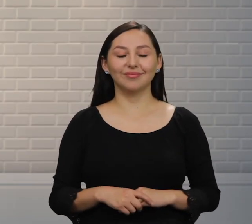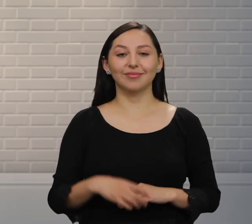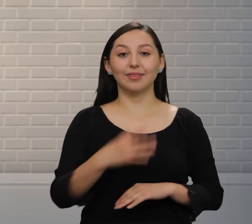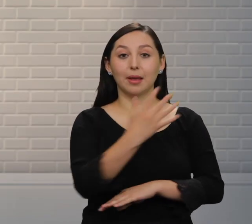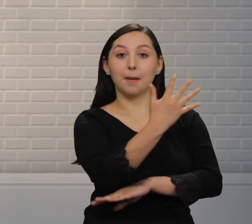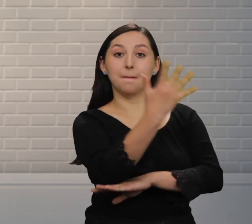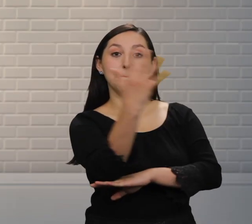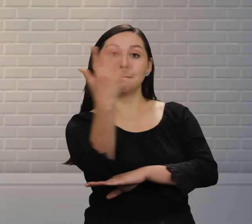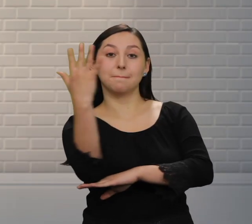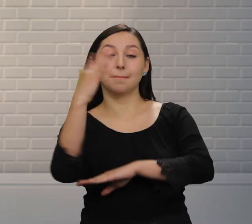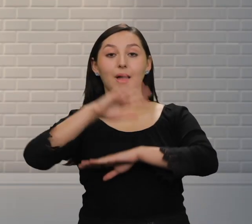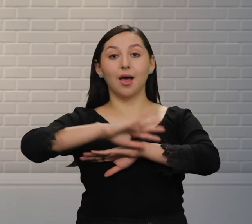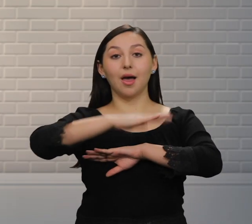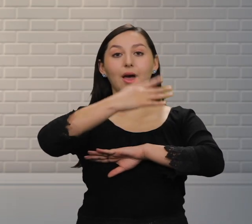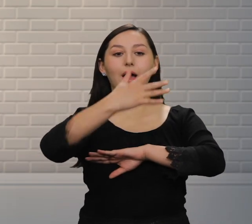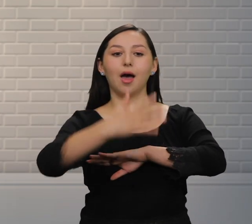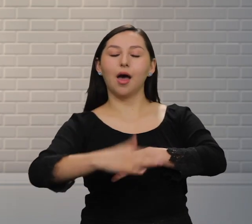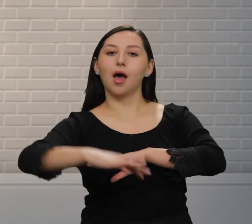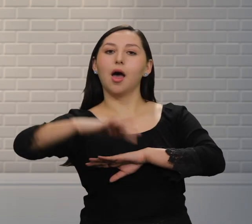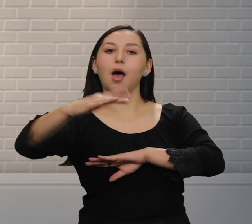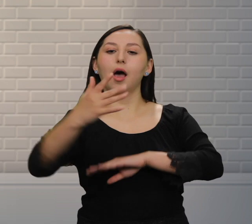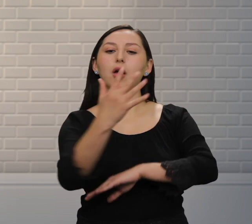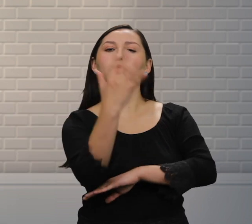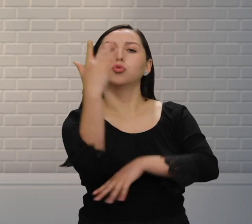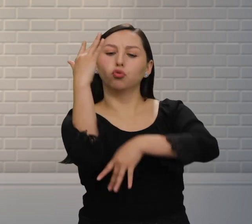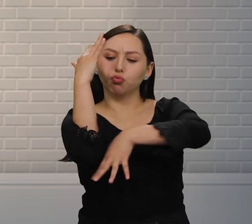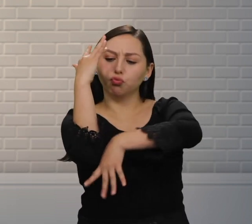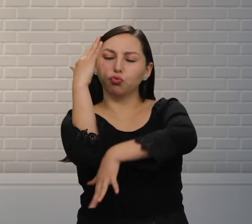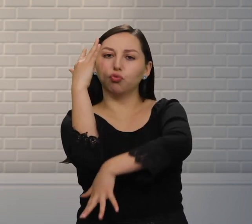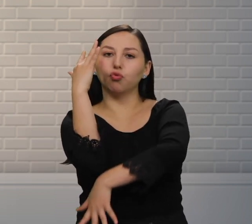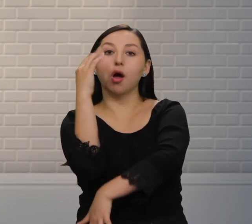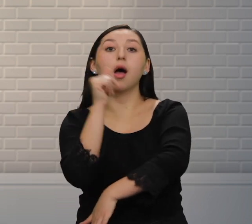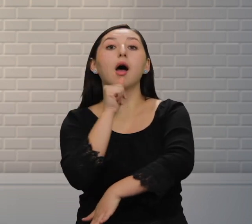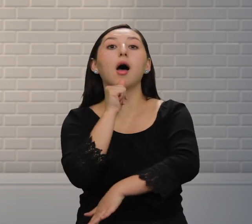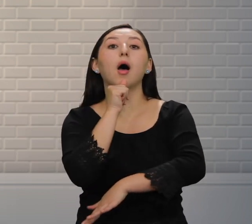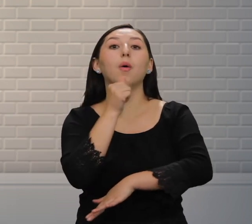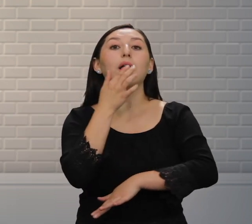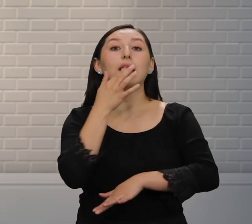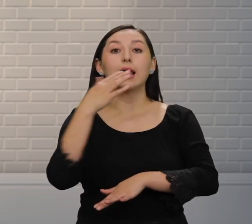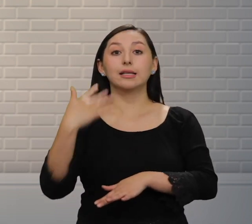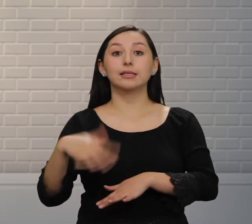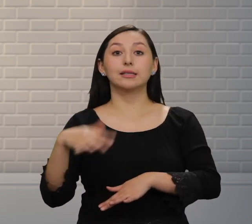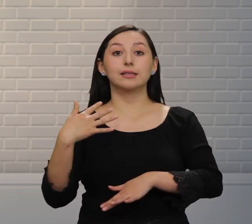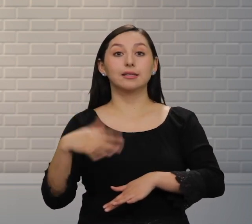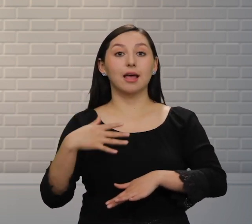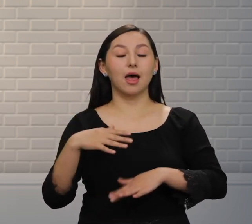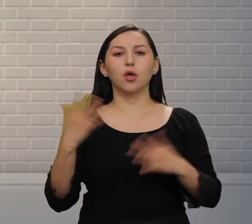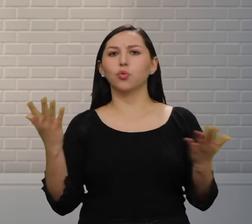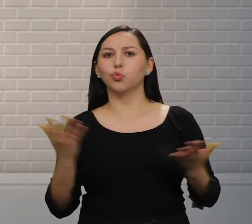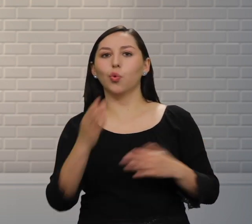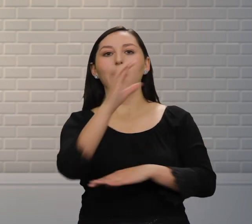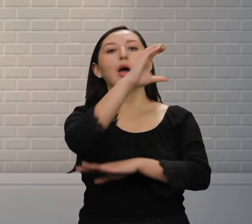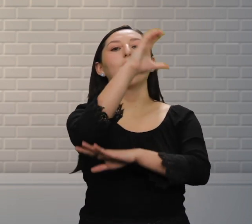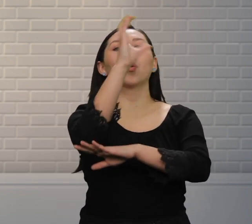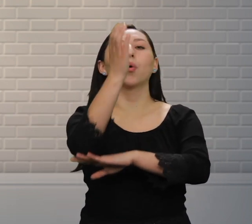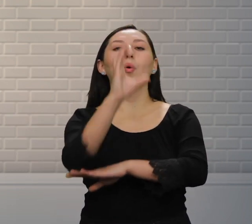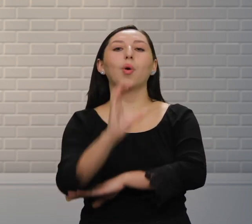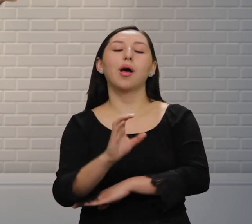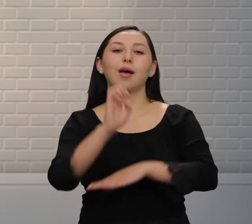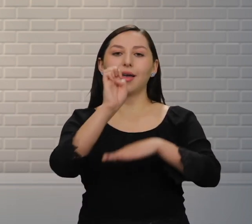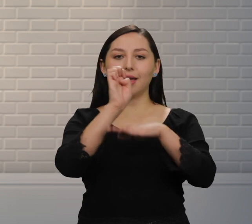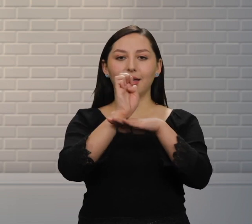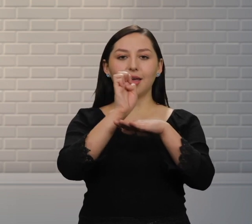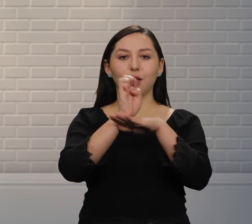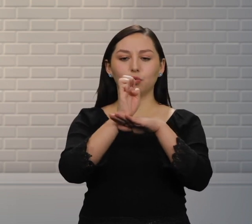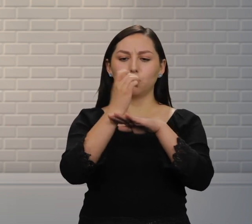manglares están formados por árboles muy resistentes que viven en agua salada Así es, a lo largo de las costas tropicales y